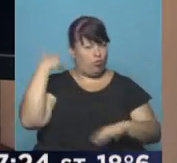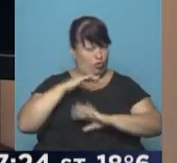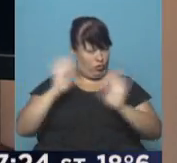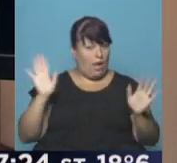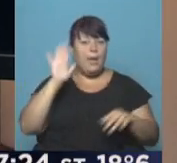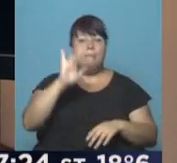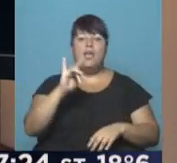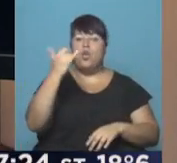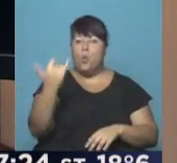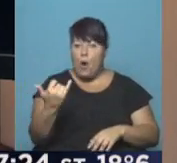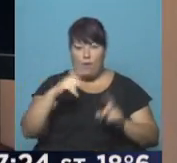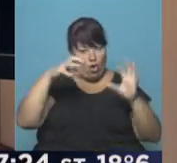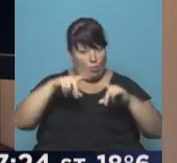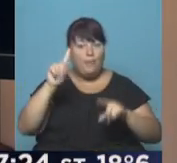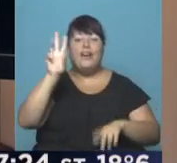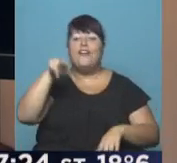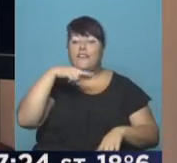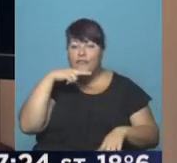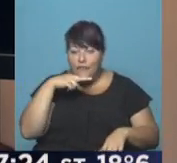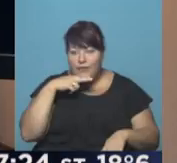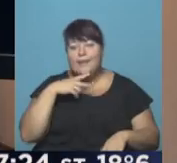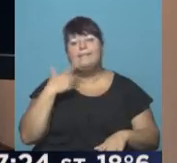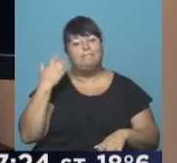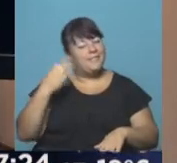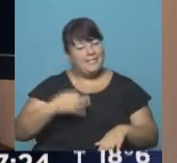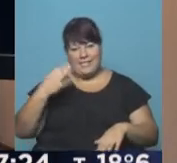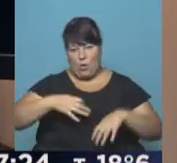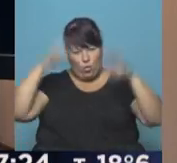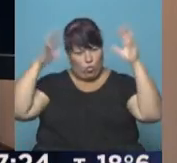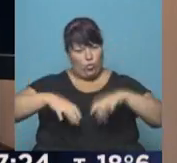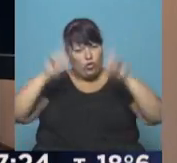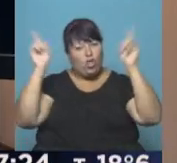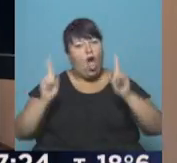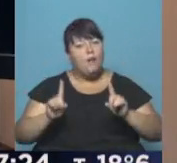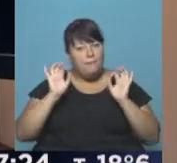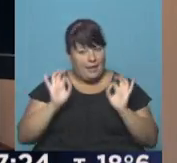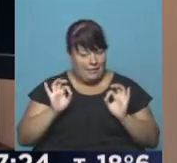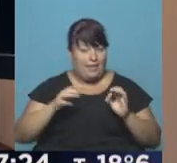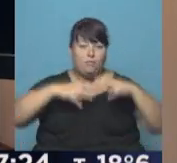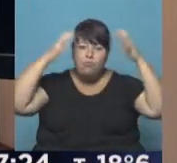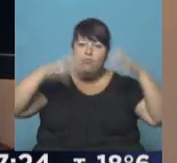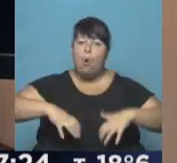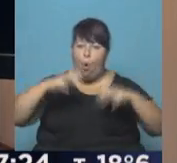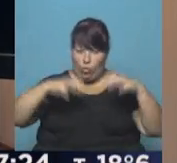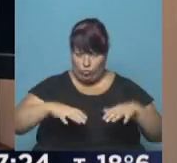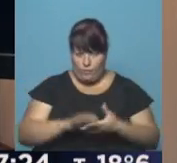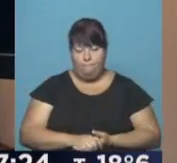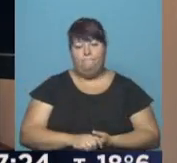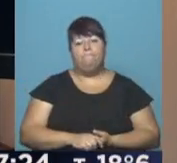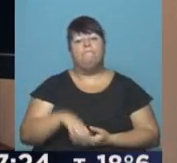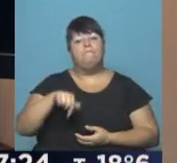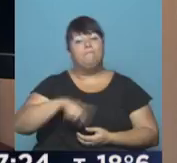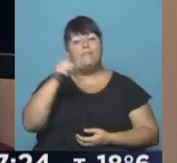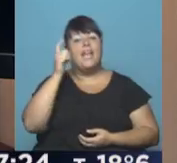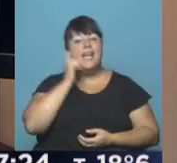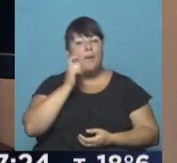Miércoles, jueves, no llueve, pero el viernes altísima la probabilidad de tormentas con gran cantidad de agua. Estamos